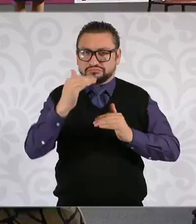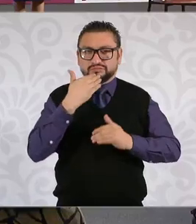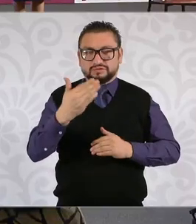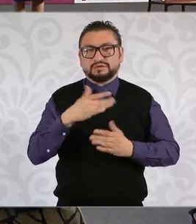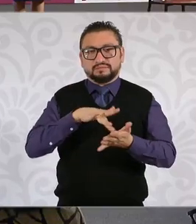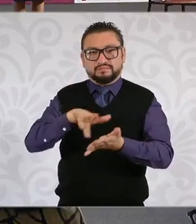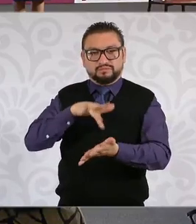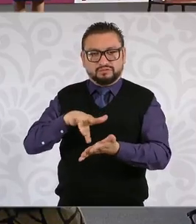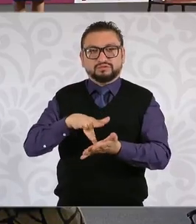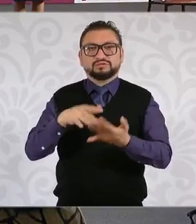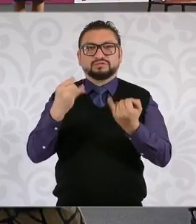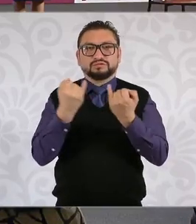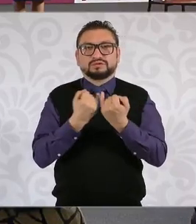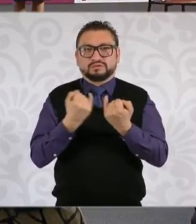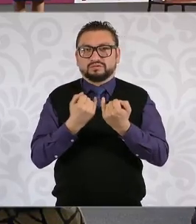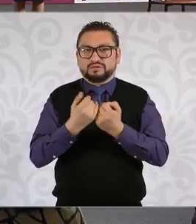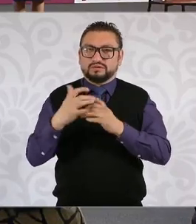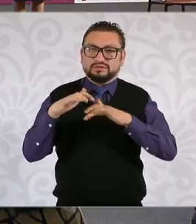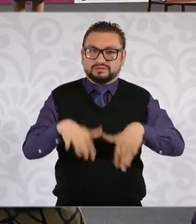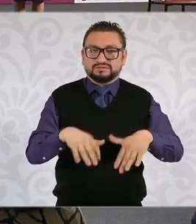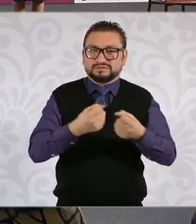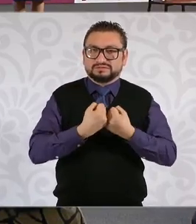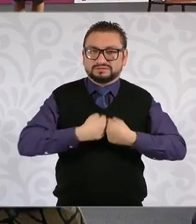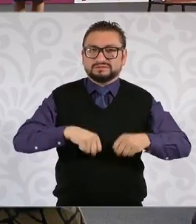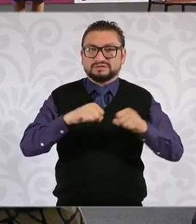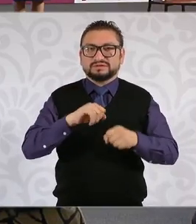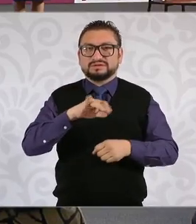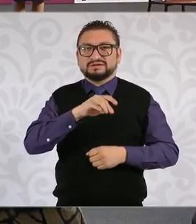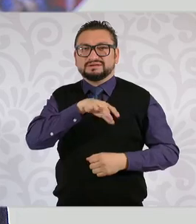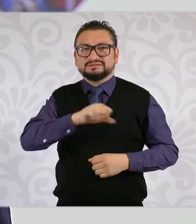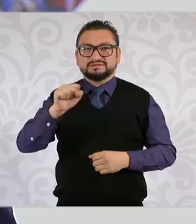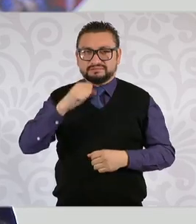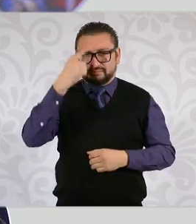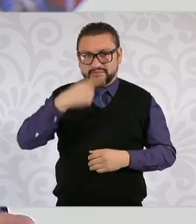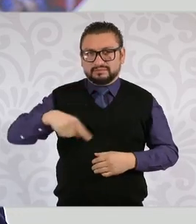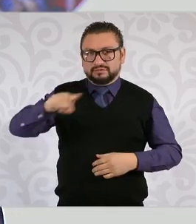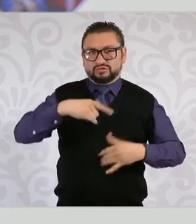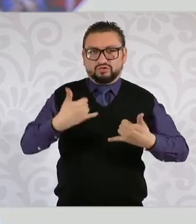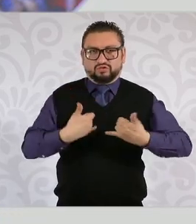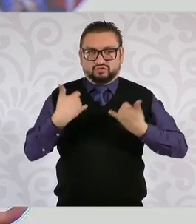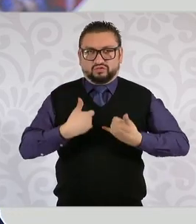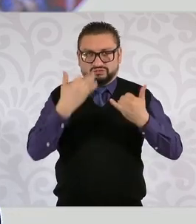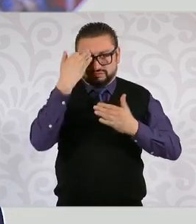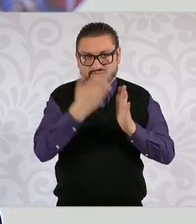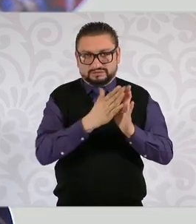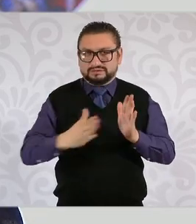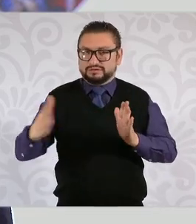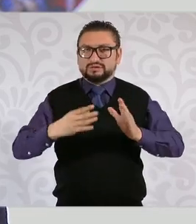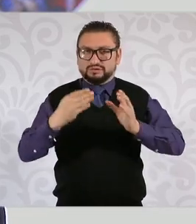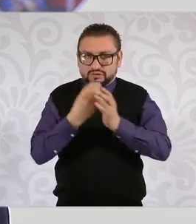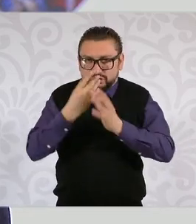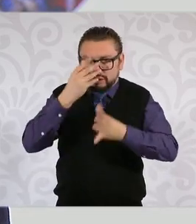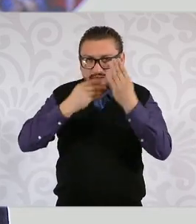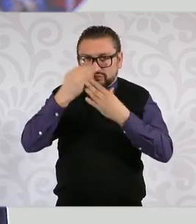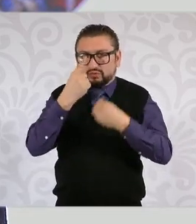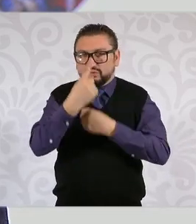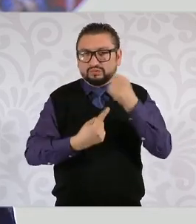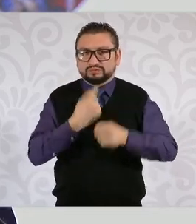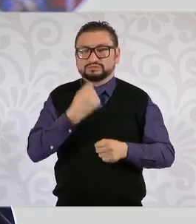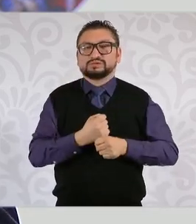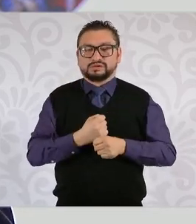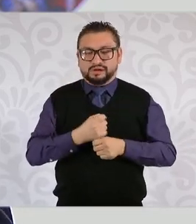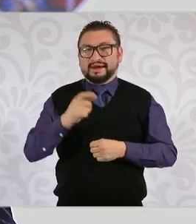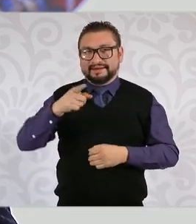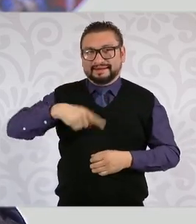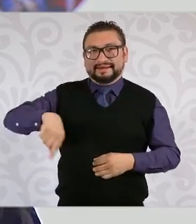el que se le da de la incorporación al Seguro Médico del IMSS para que los jóvenes a lo largo de esta capacitación, a lo largo de este año puedan tener